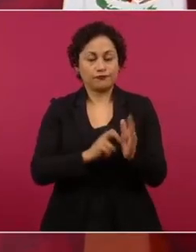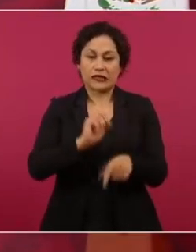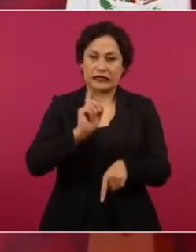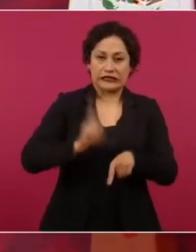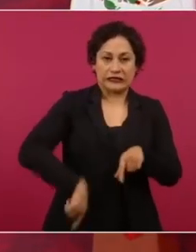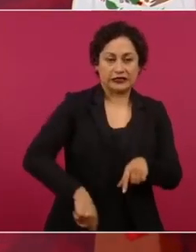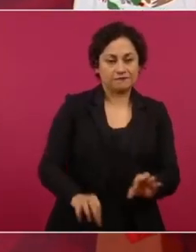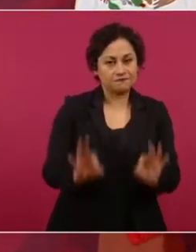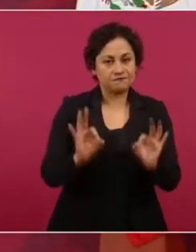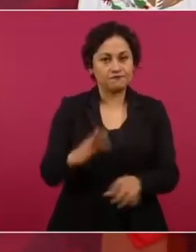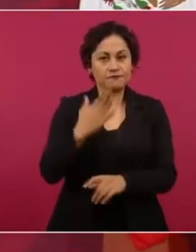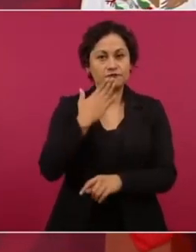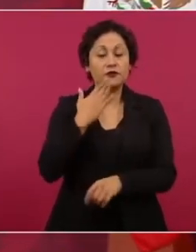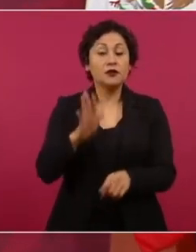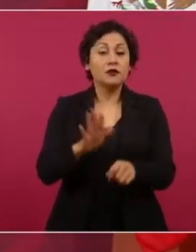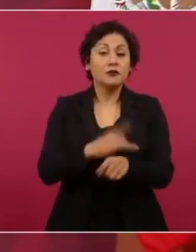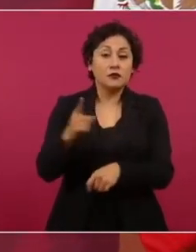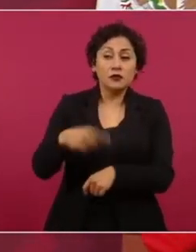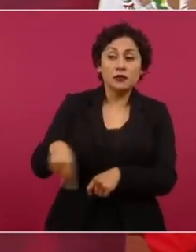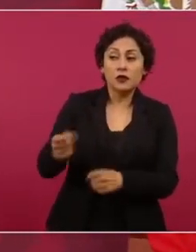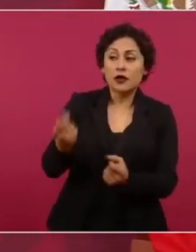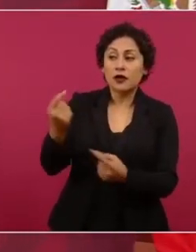pues tienen mucho dinero,